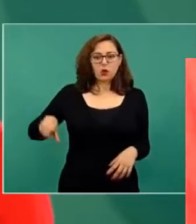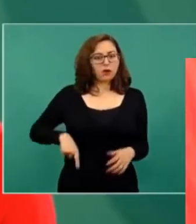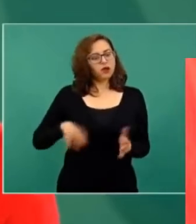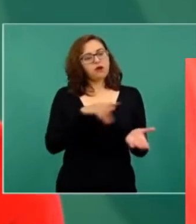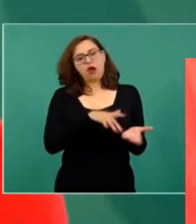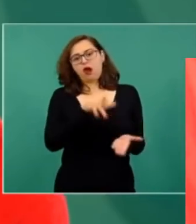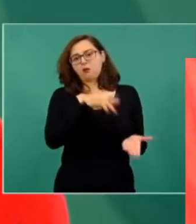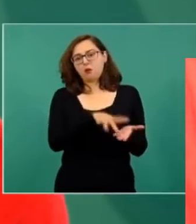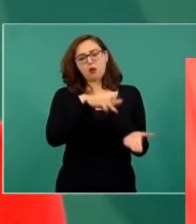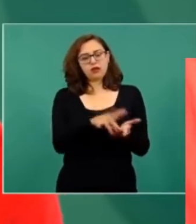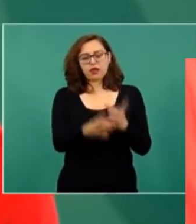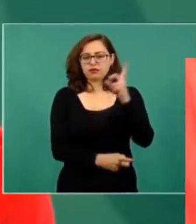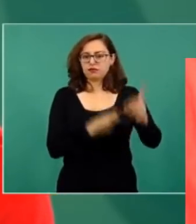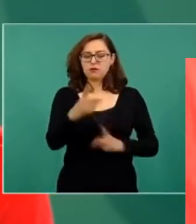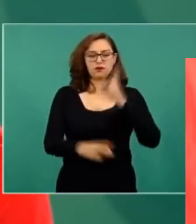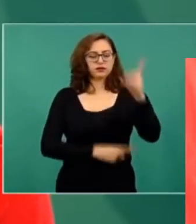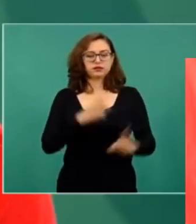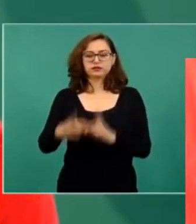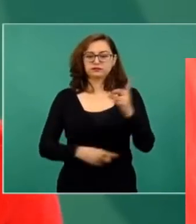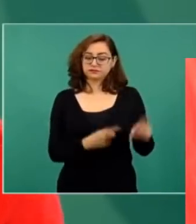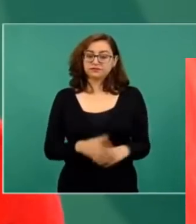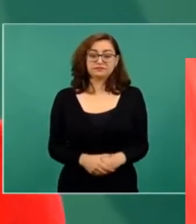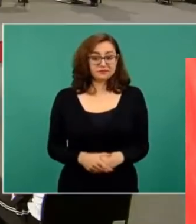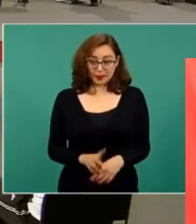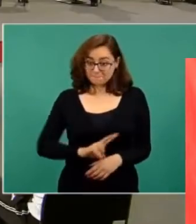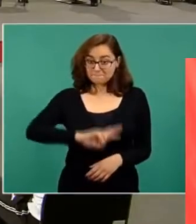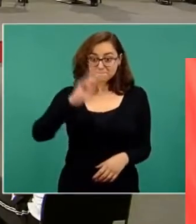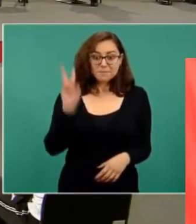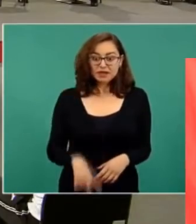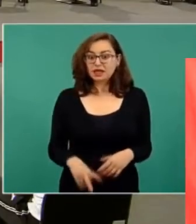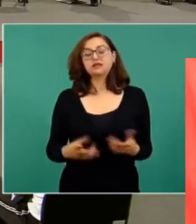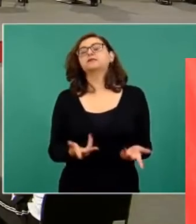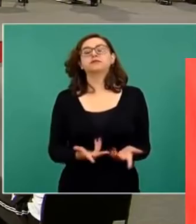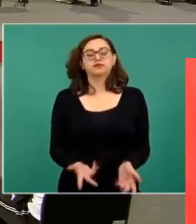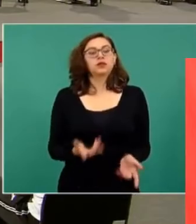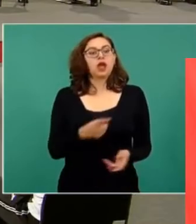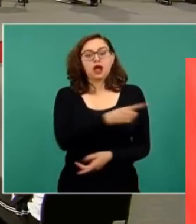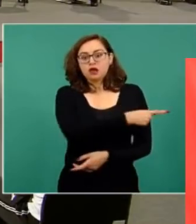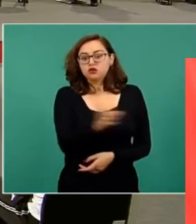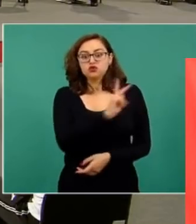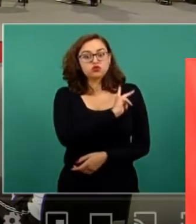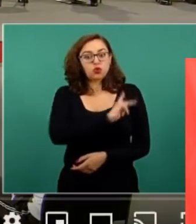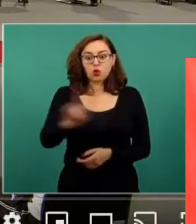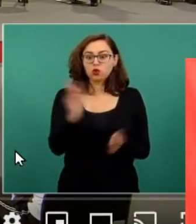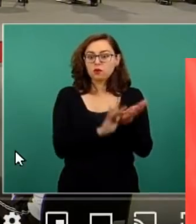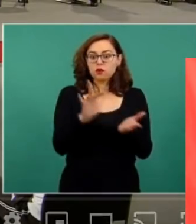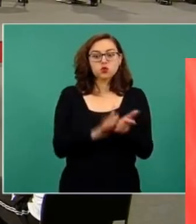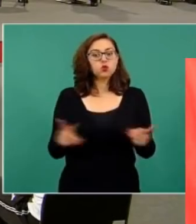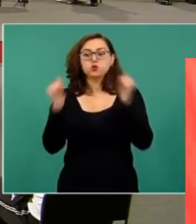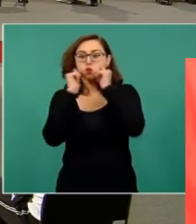estímulos a quienes representan al país, como lo dije, invariablemente de sus resultados, medallas o no. Y que